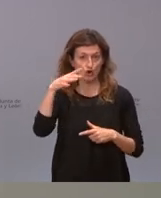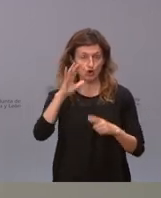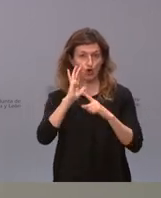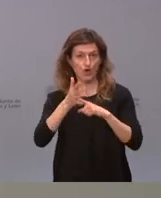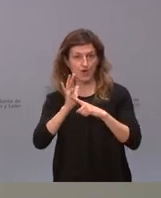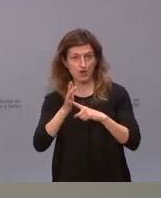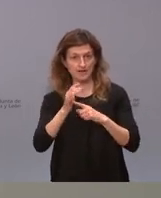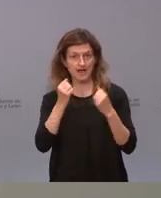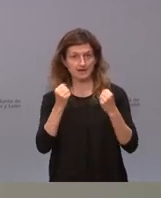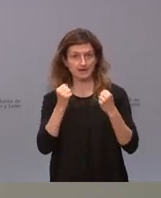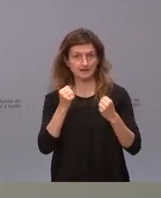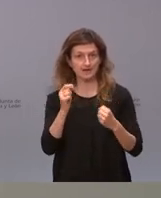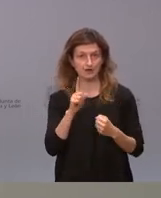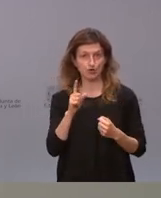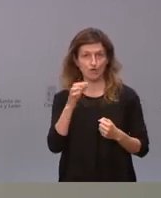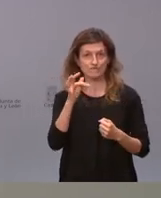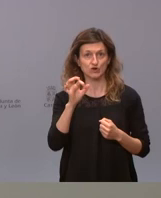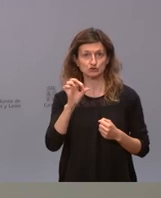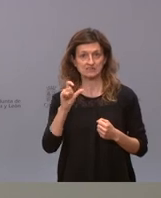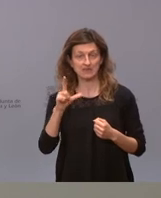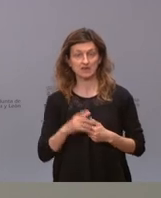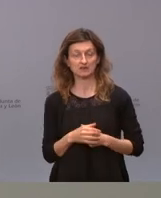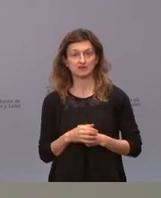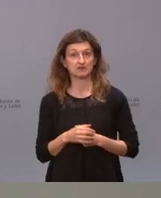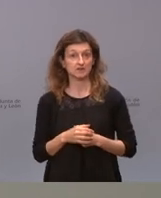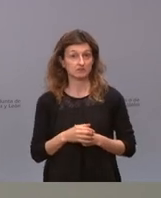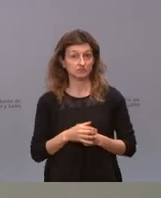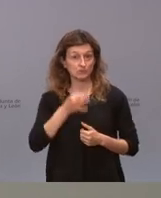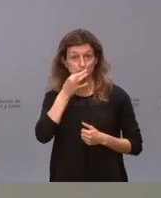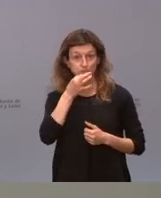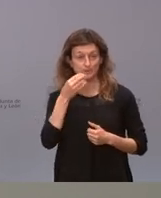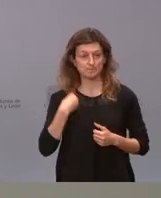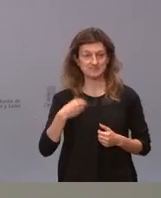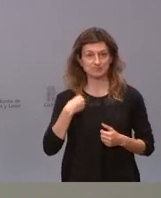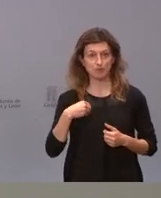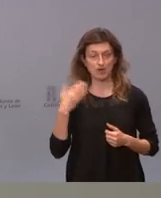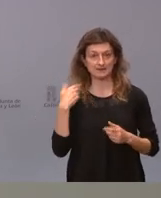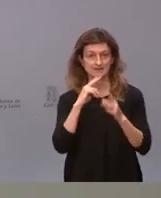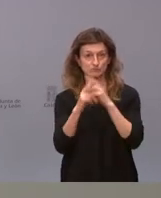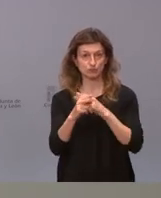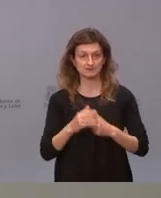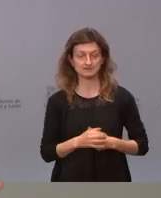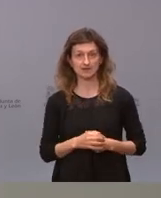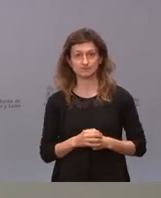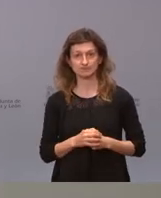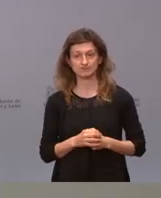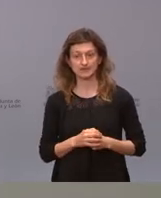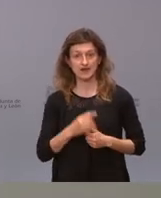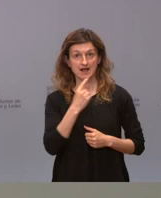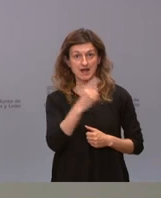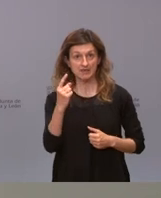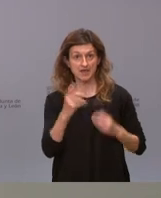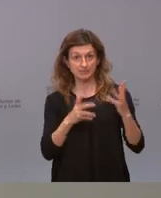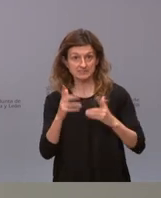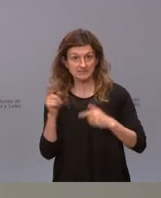energía no fósil ahí el discurso es el mismo a lo que antes contesté cada administración